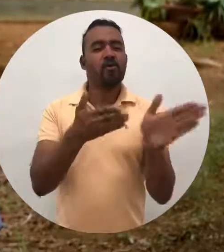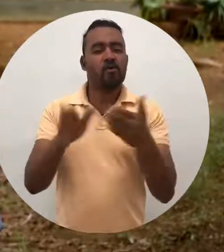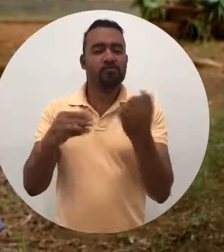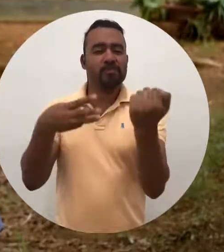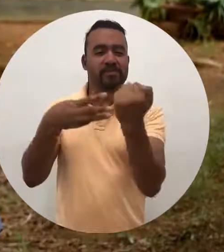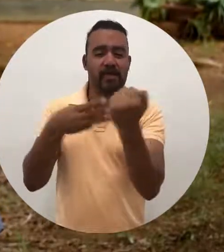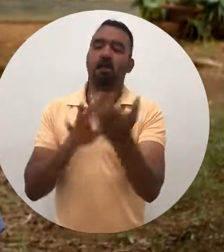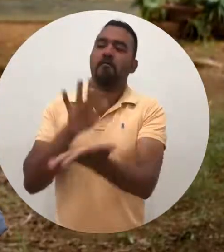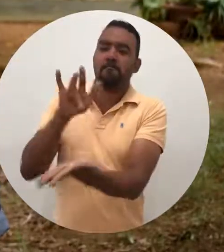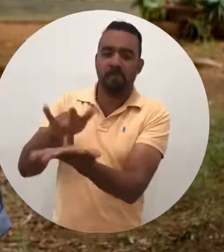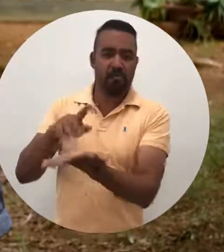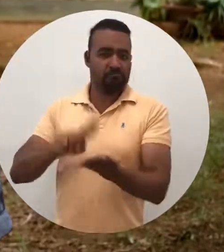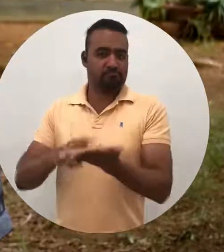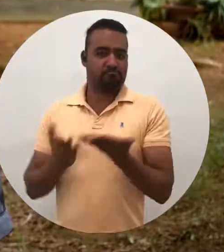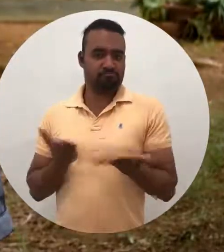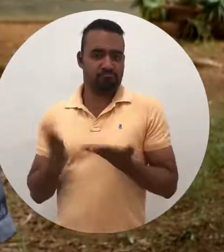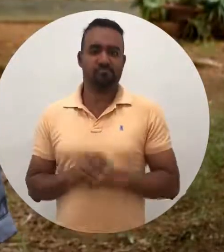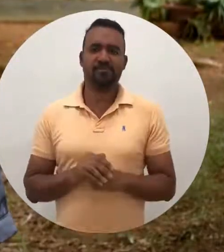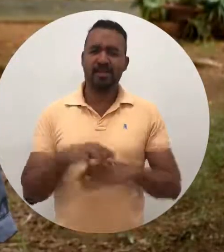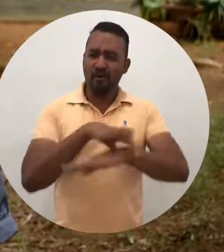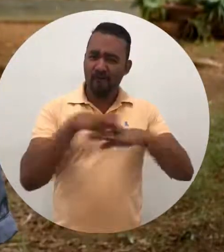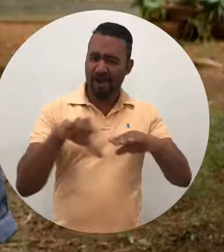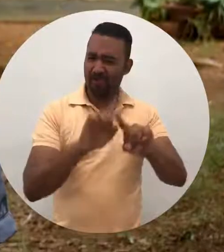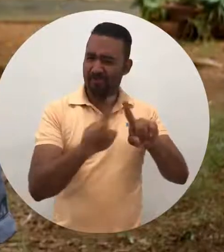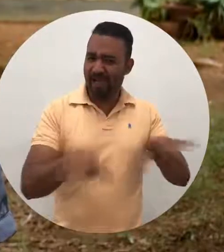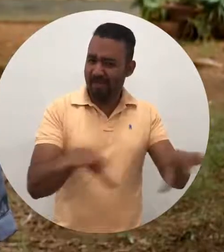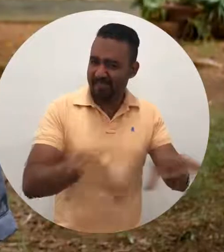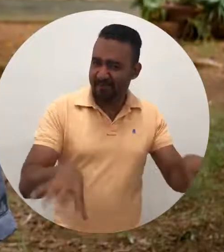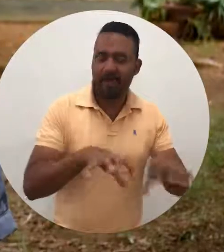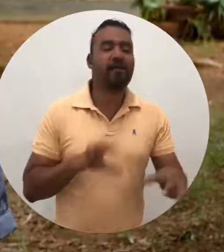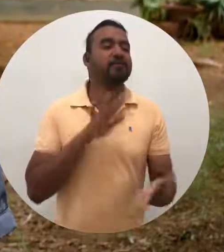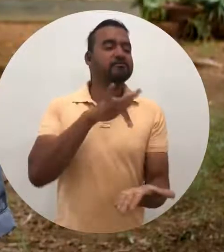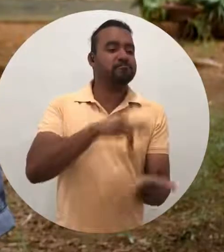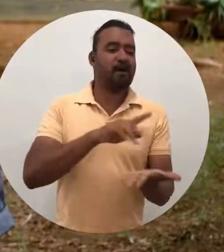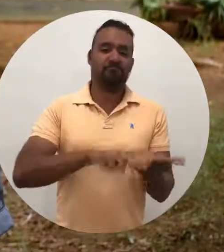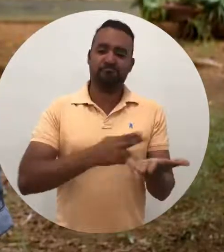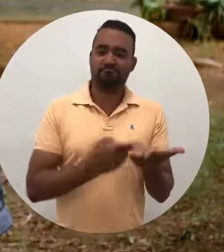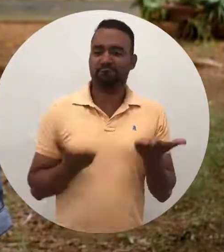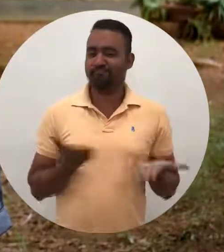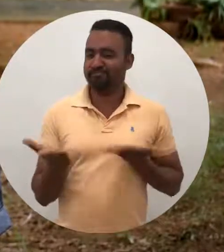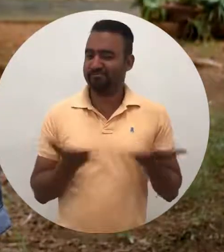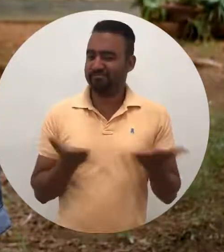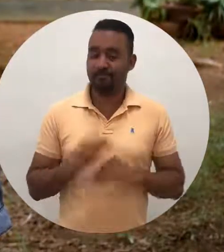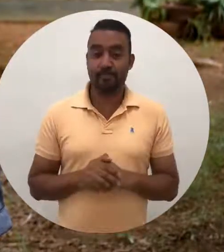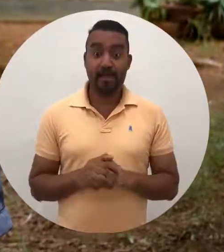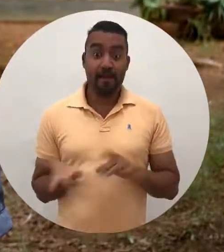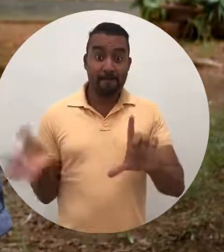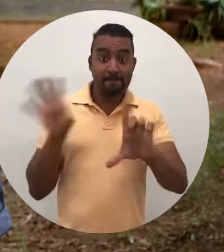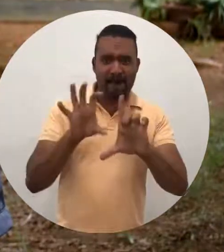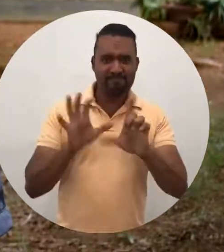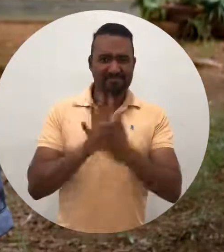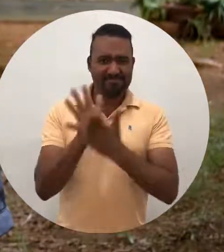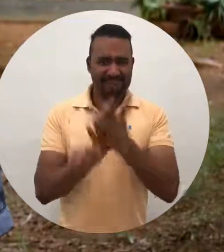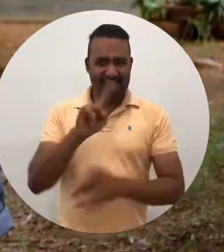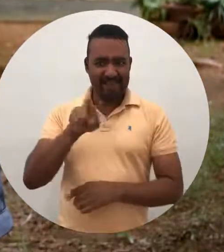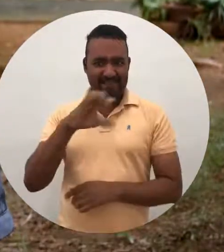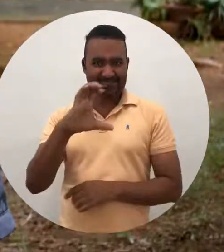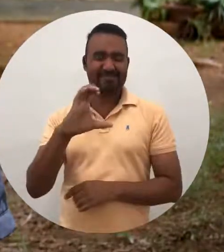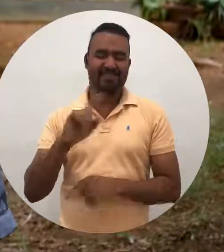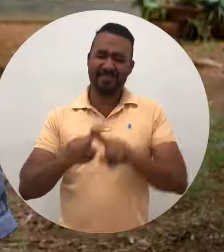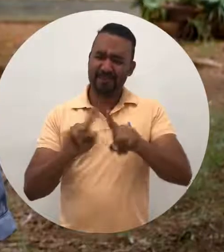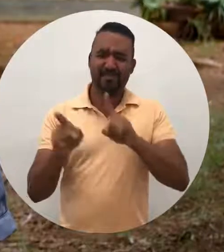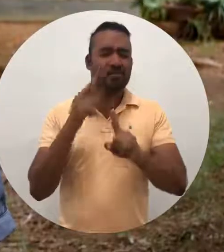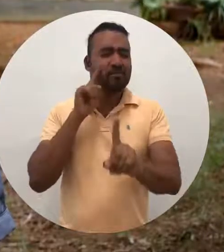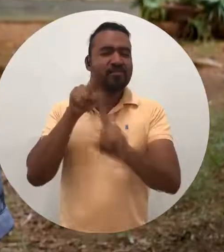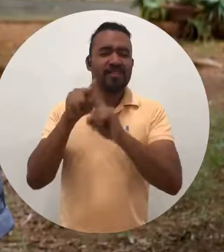formativos con el SENA, las horas extracurriculares y hacemos videos también de lengua de señas para fortalecer los